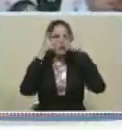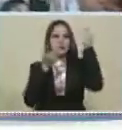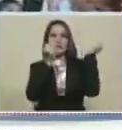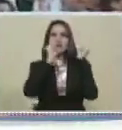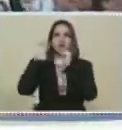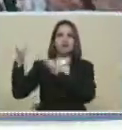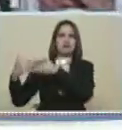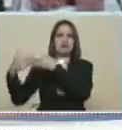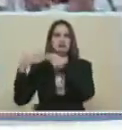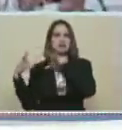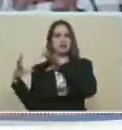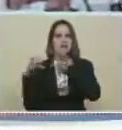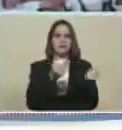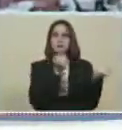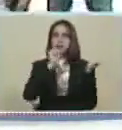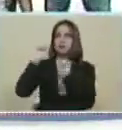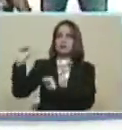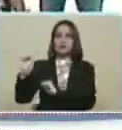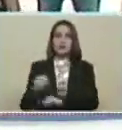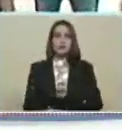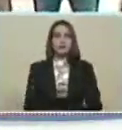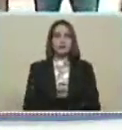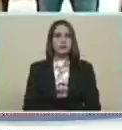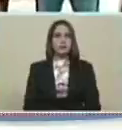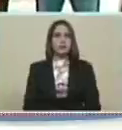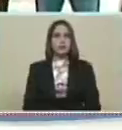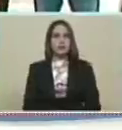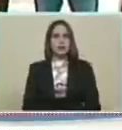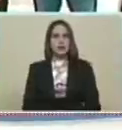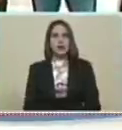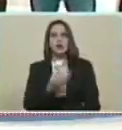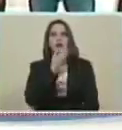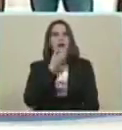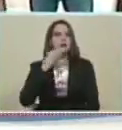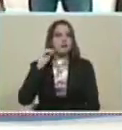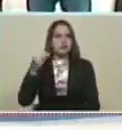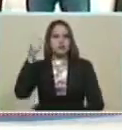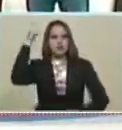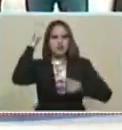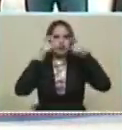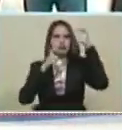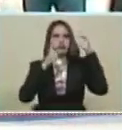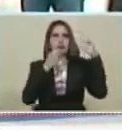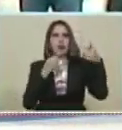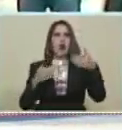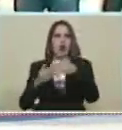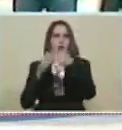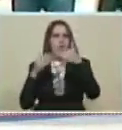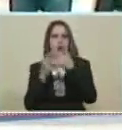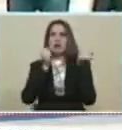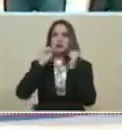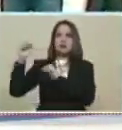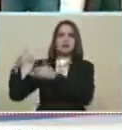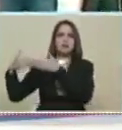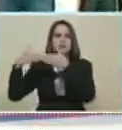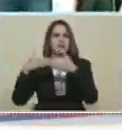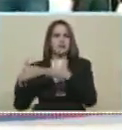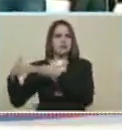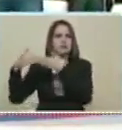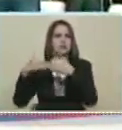antiimperialista! ¡Juventud chavista! ¡Y antiimperialista!